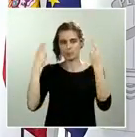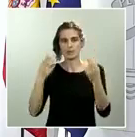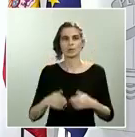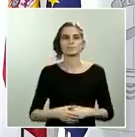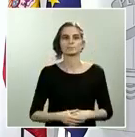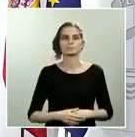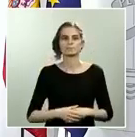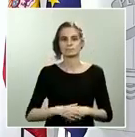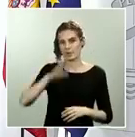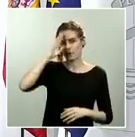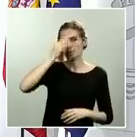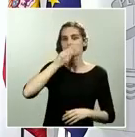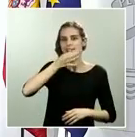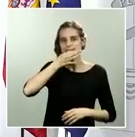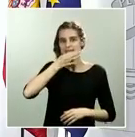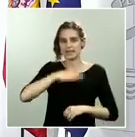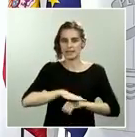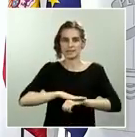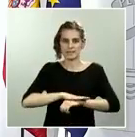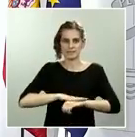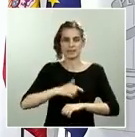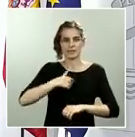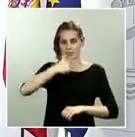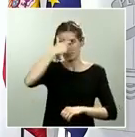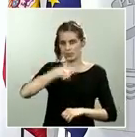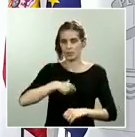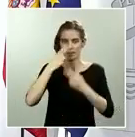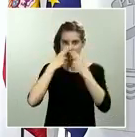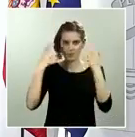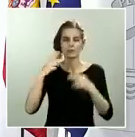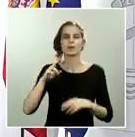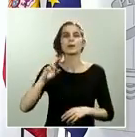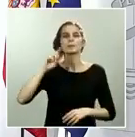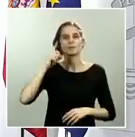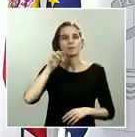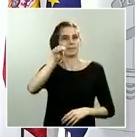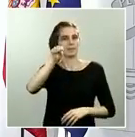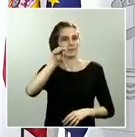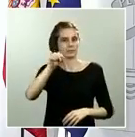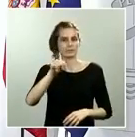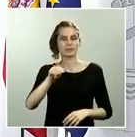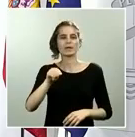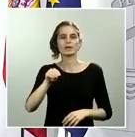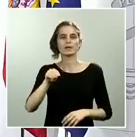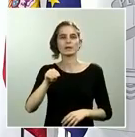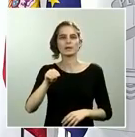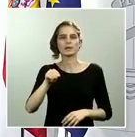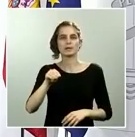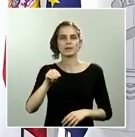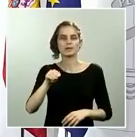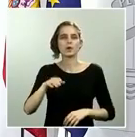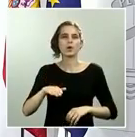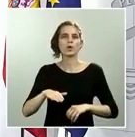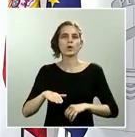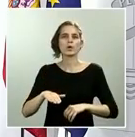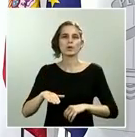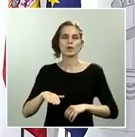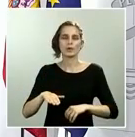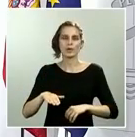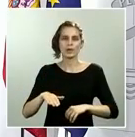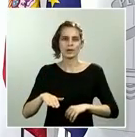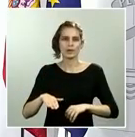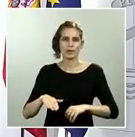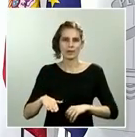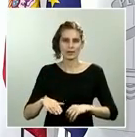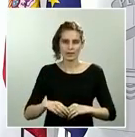Sánchez de público. La primera pregunta que le quería hacer es si no va a presentar el Gobierno un programa a base de trabajo para